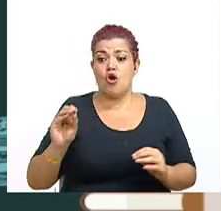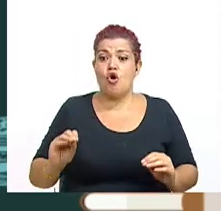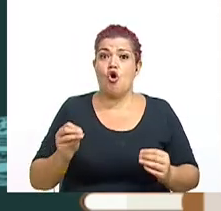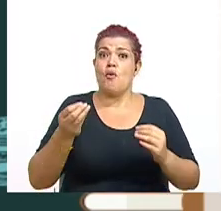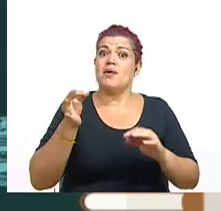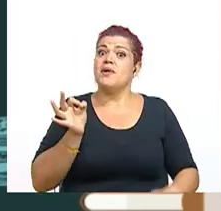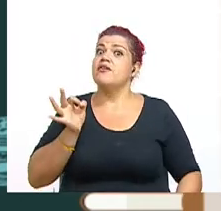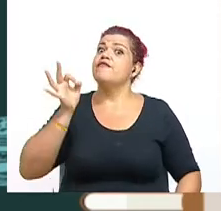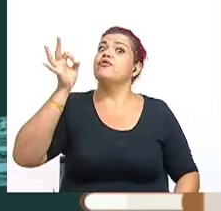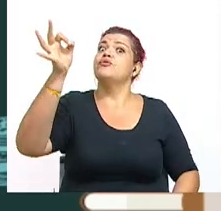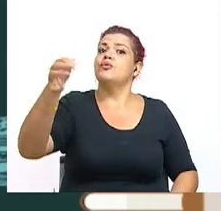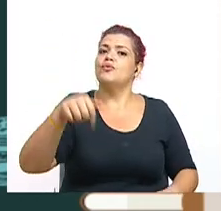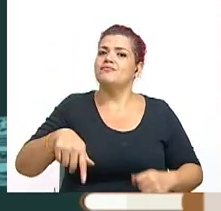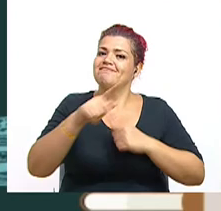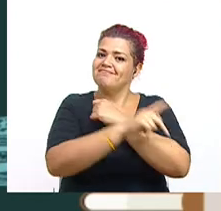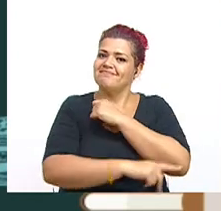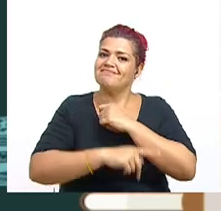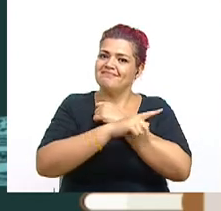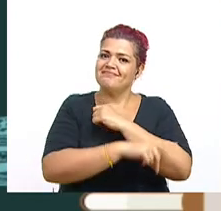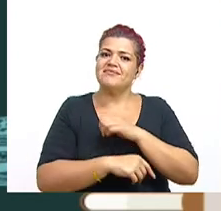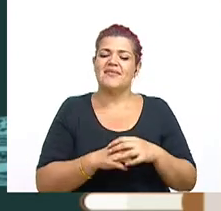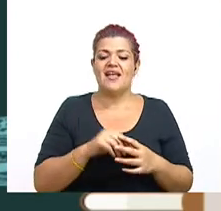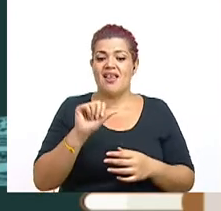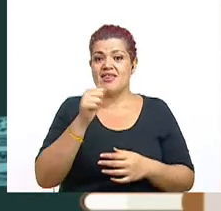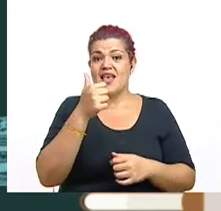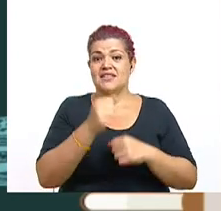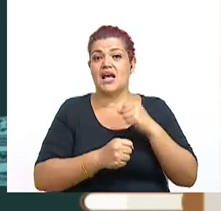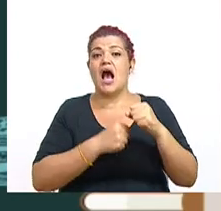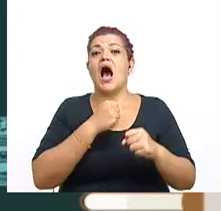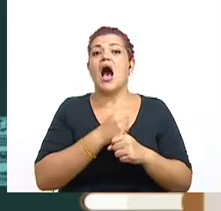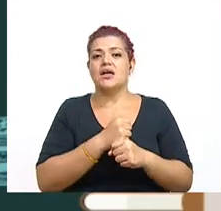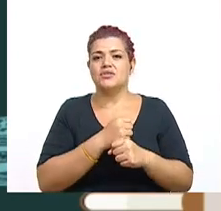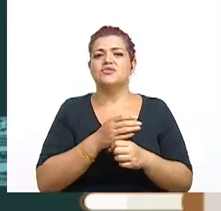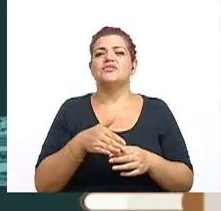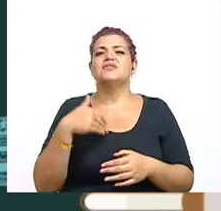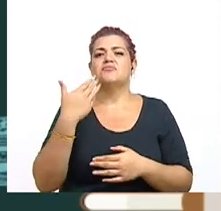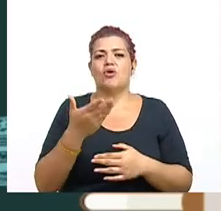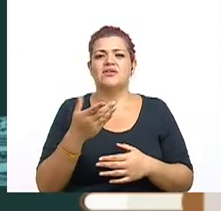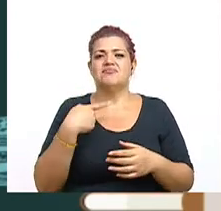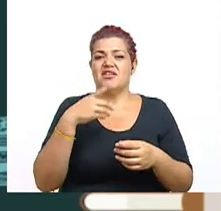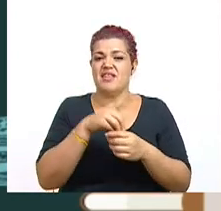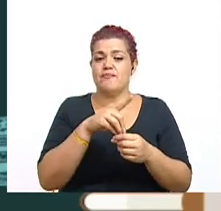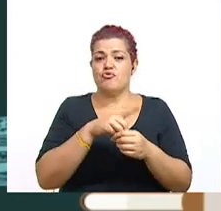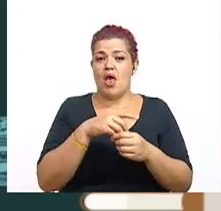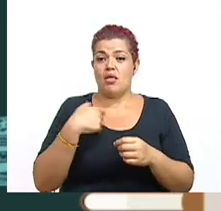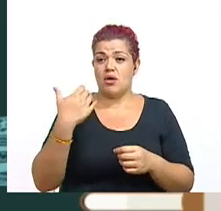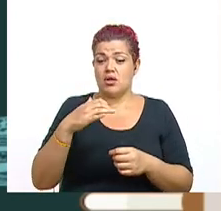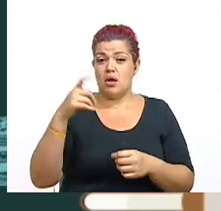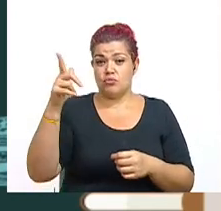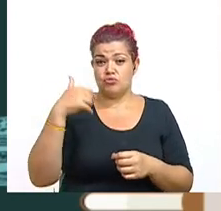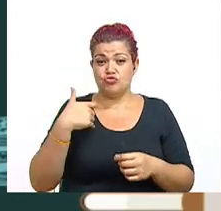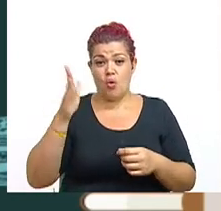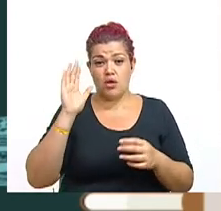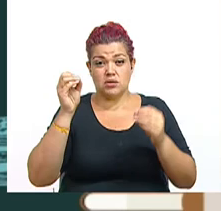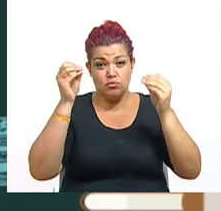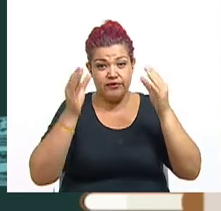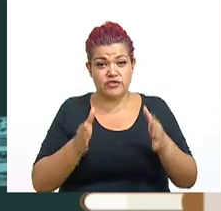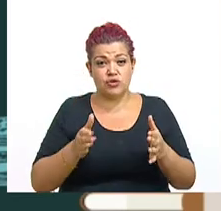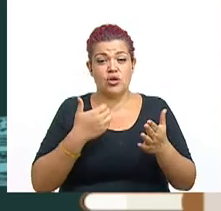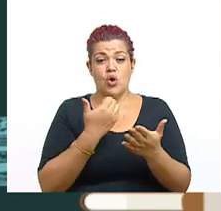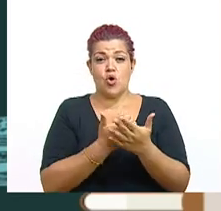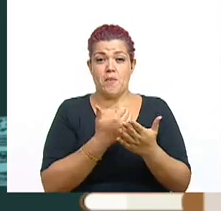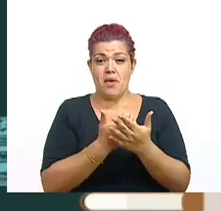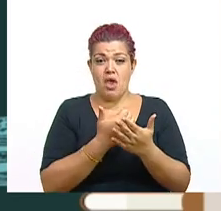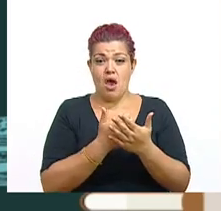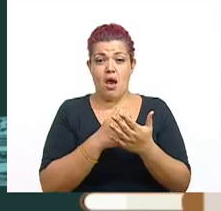futuro de nuestra patria. Diez años después, como diputado por Cartago y siendo profesor de Economía Política